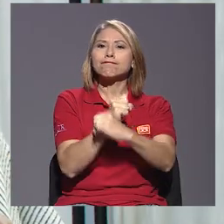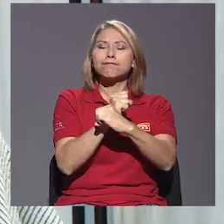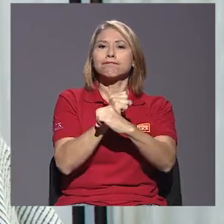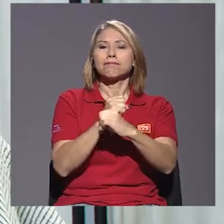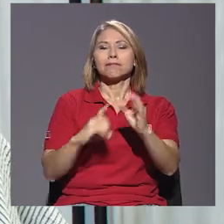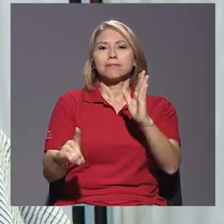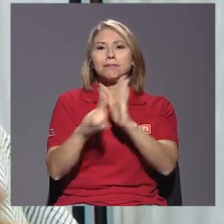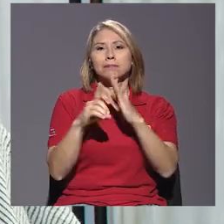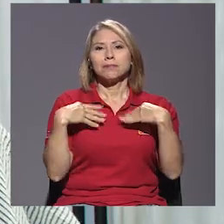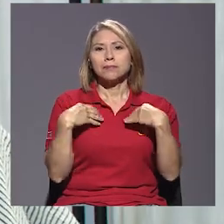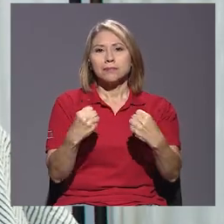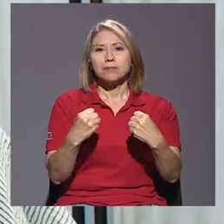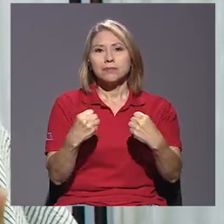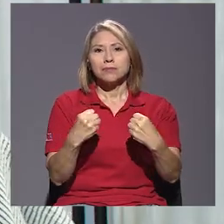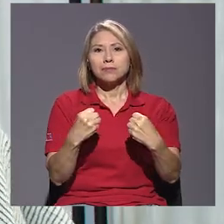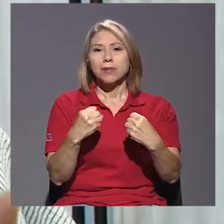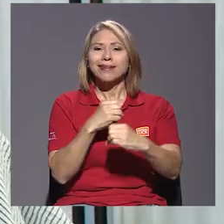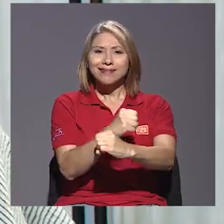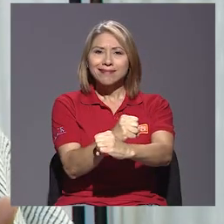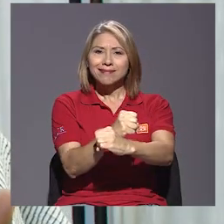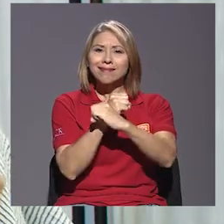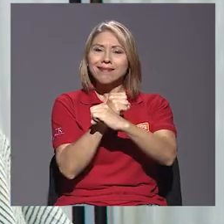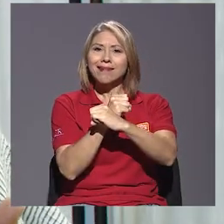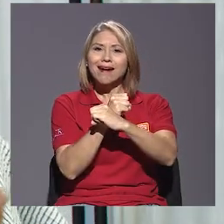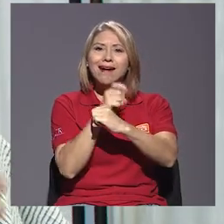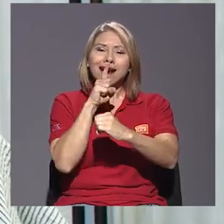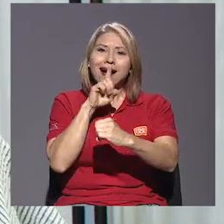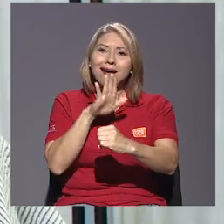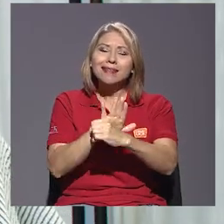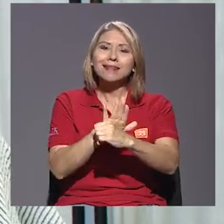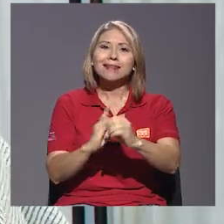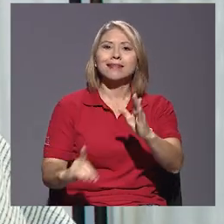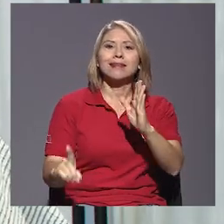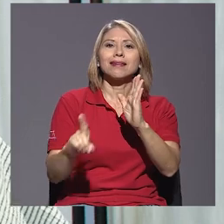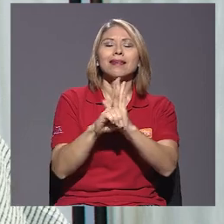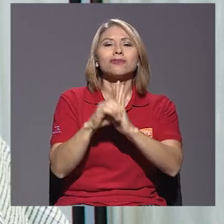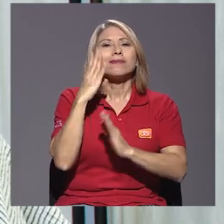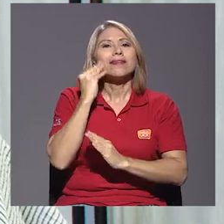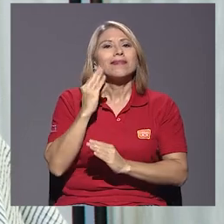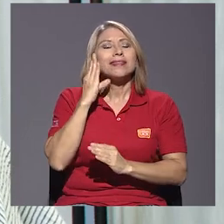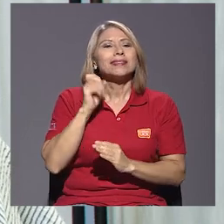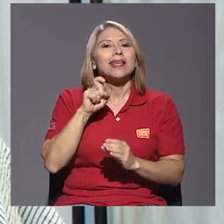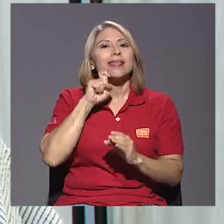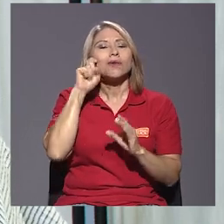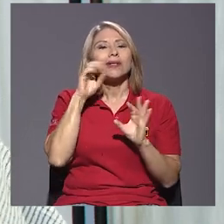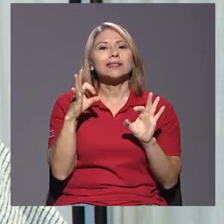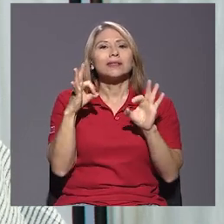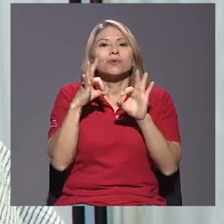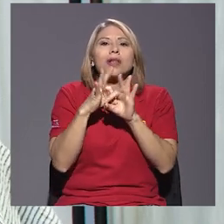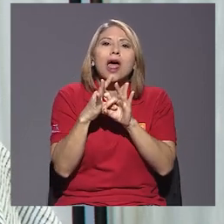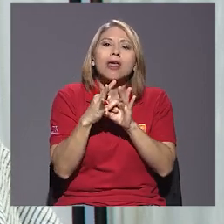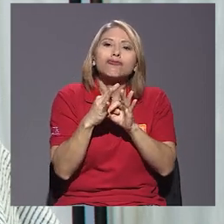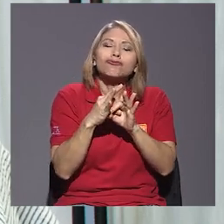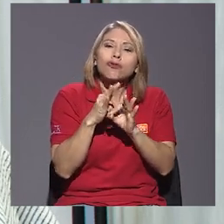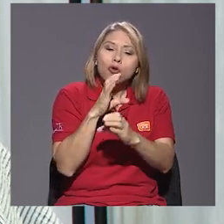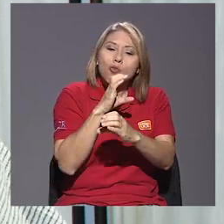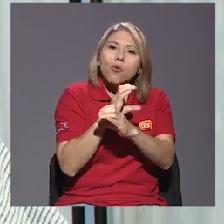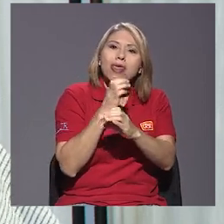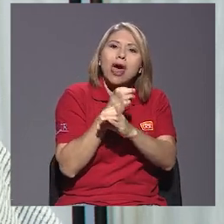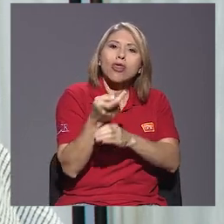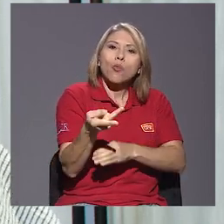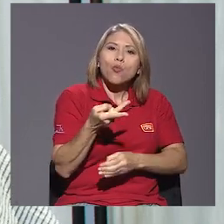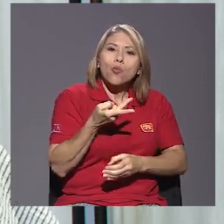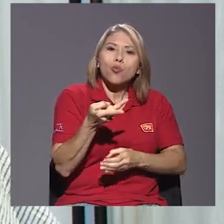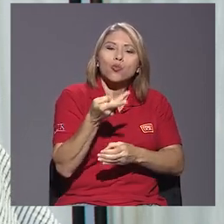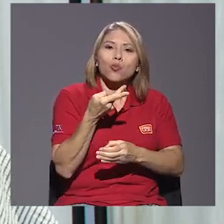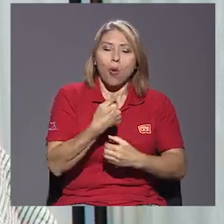a la salud, garantizar el derecho a la vivencia de una sexualidad desde el cuidado mutuo, desde el autocuidado